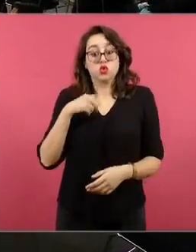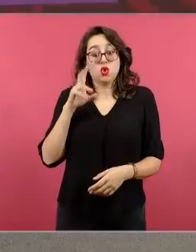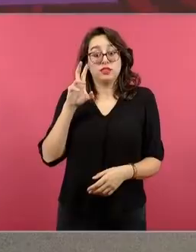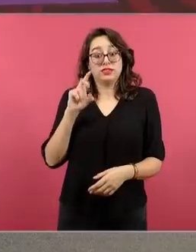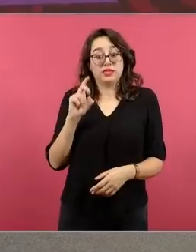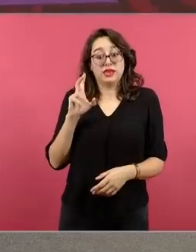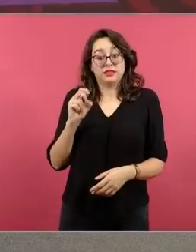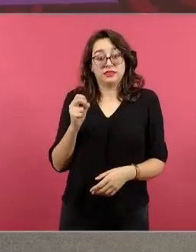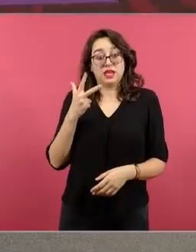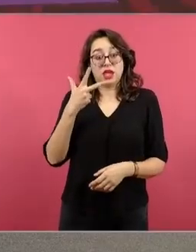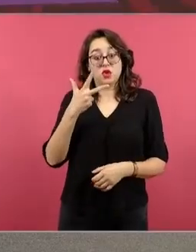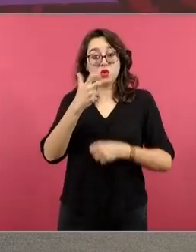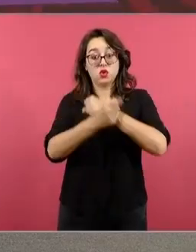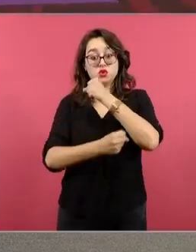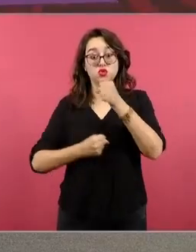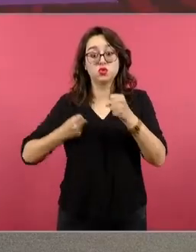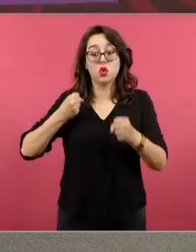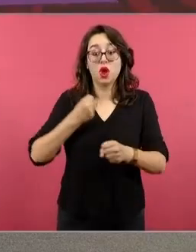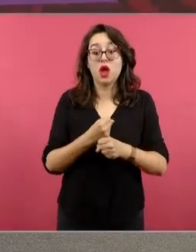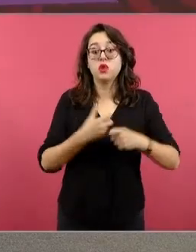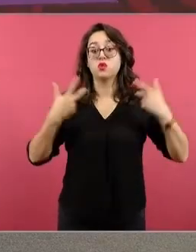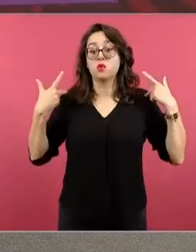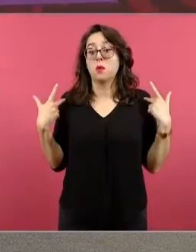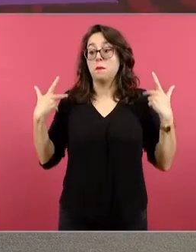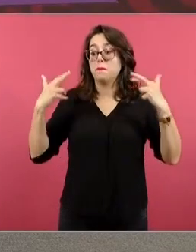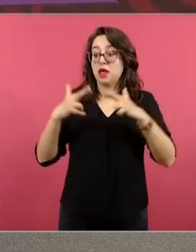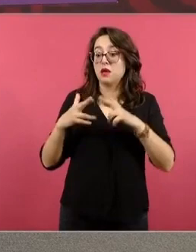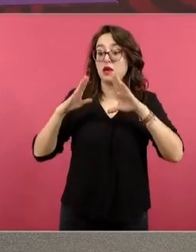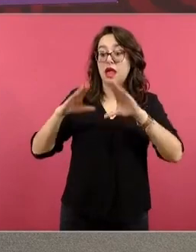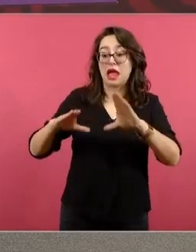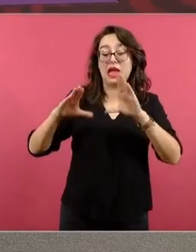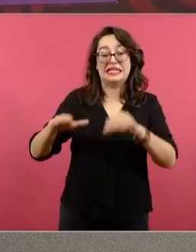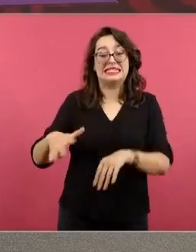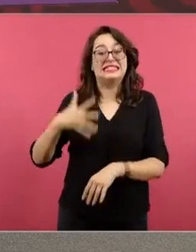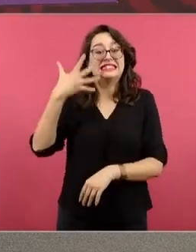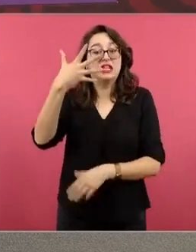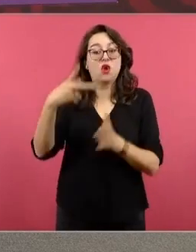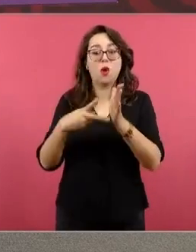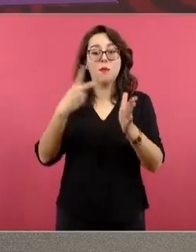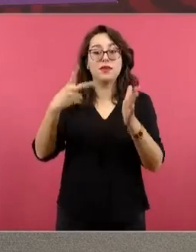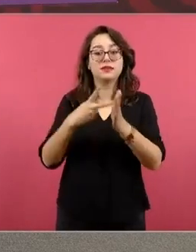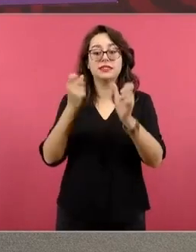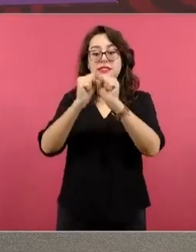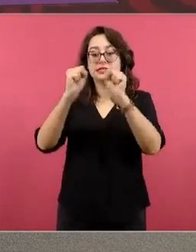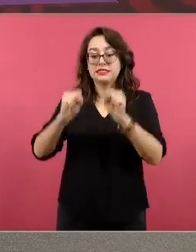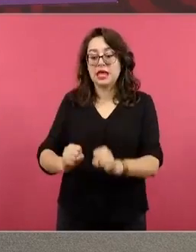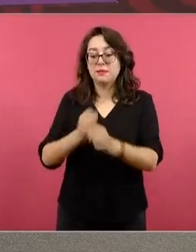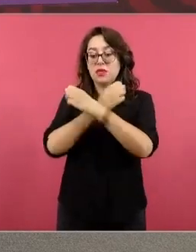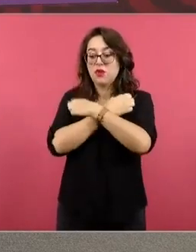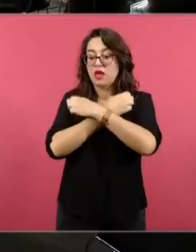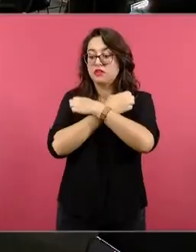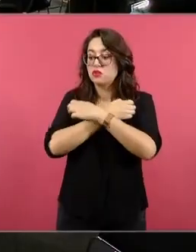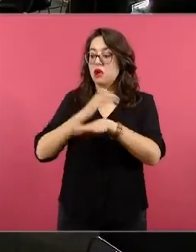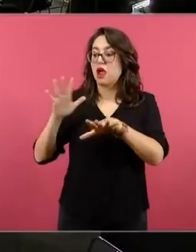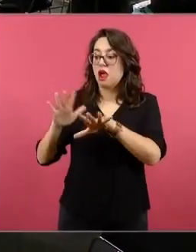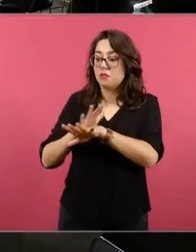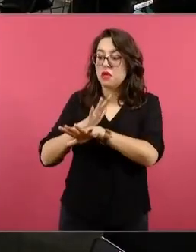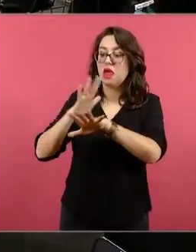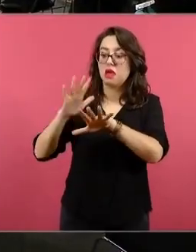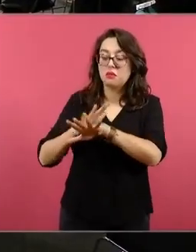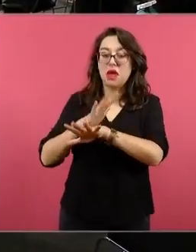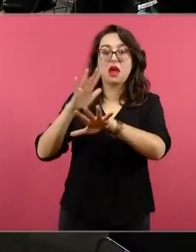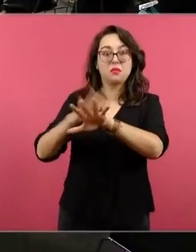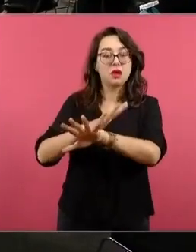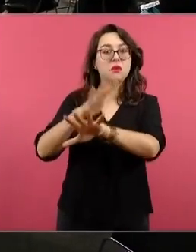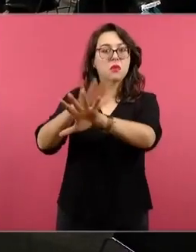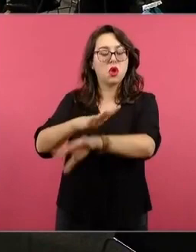años de servicio, he pasado más de cinco reformas educativas y es la primera vez que hay una Secretaría de Educación Pública. Aparte,